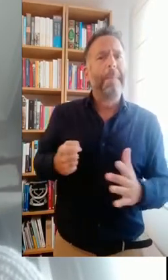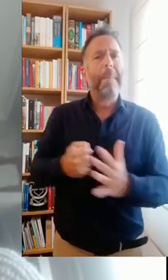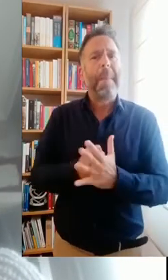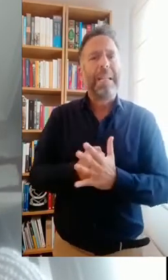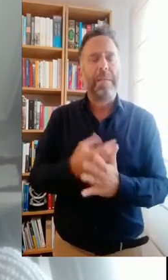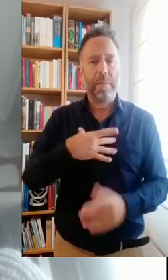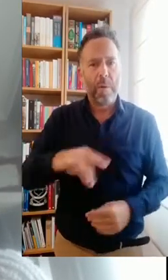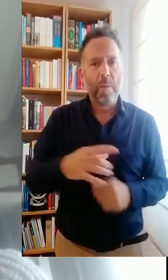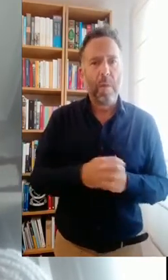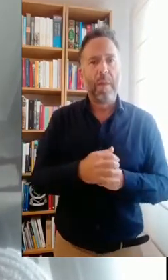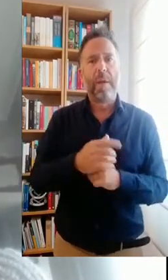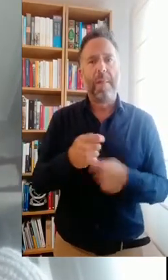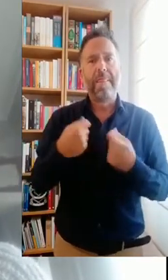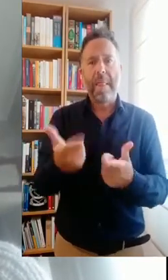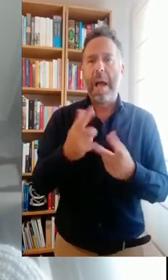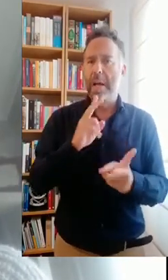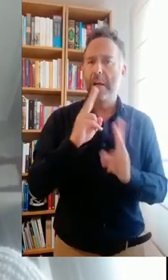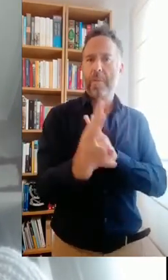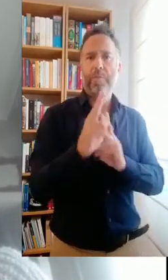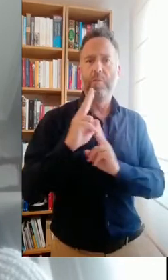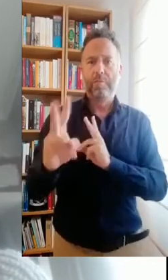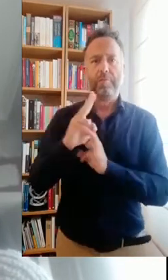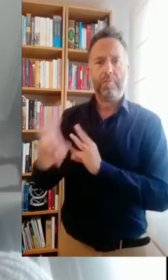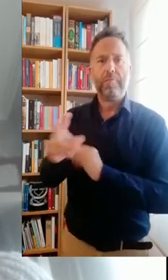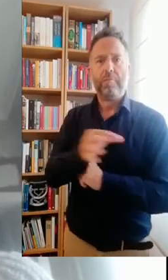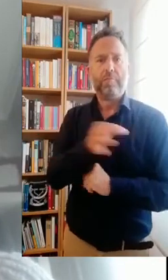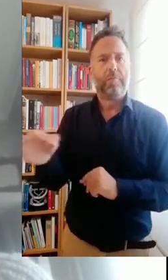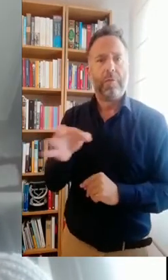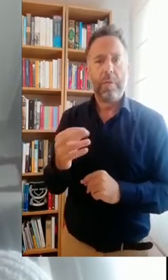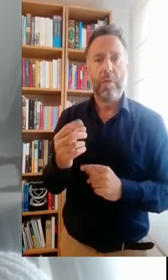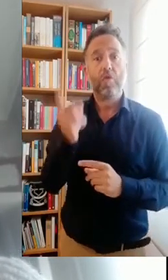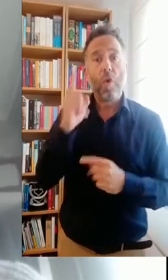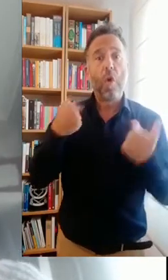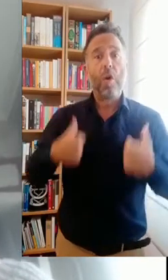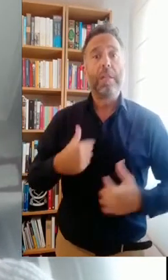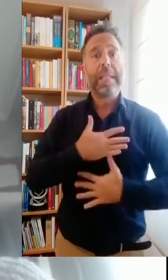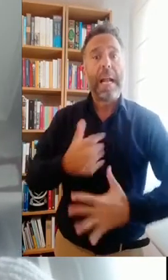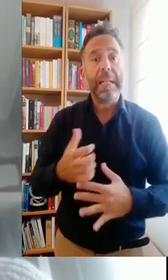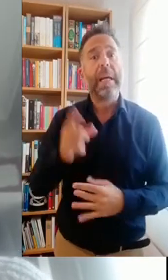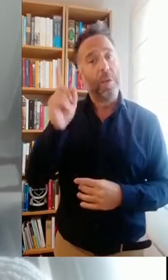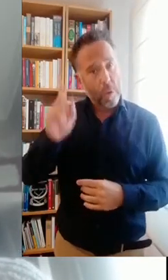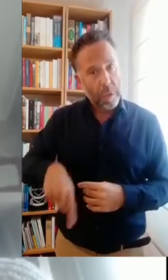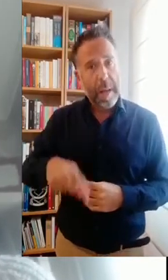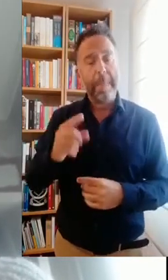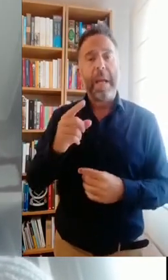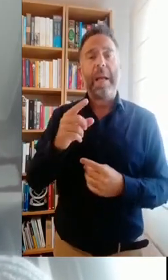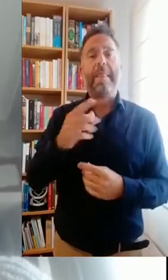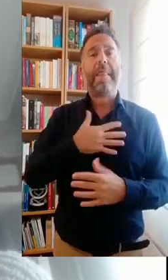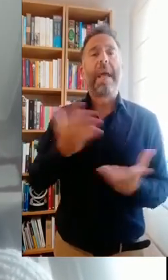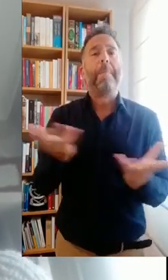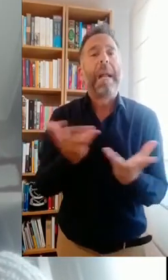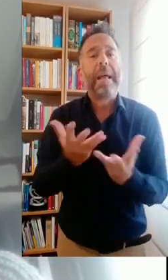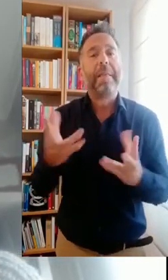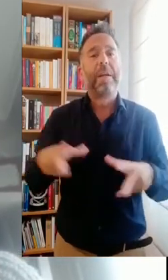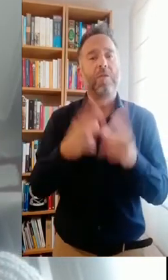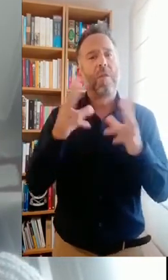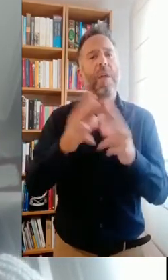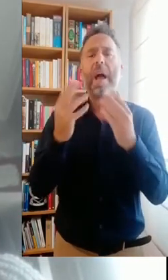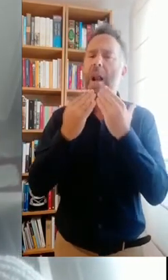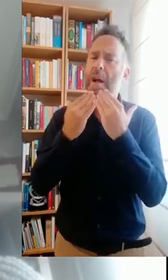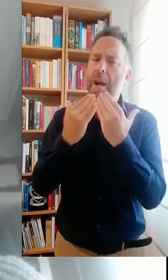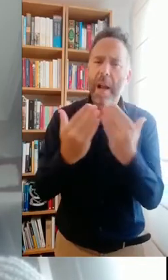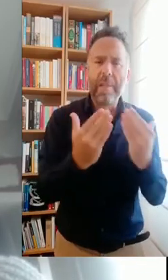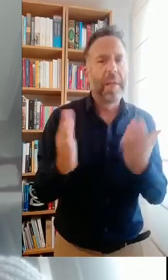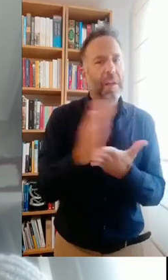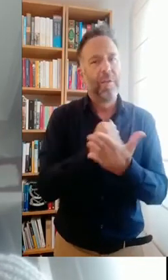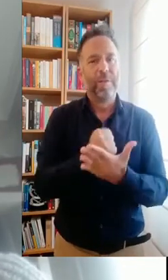máximo posible y para dar respuesta urgente a todas esas necesidades, no solo sanitarias que están surgiendo, sino también de emergencia social.